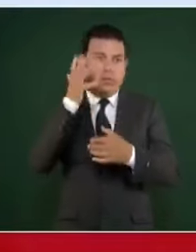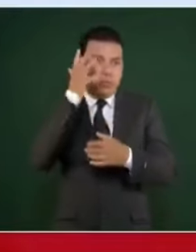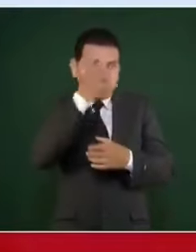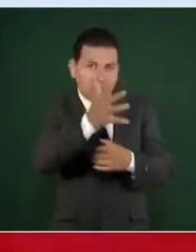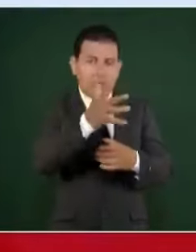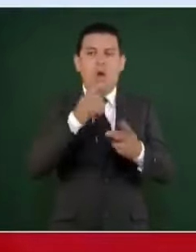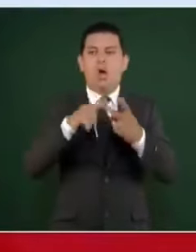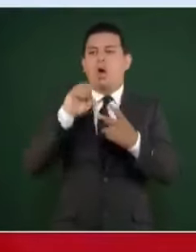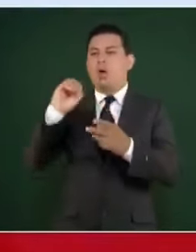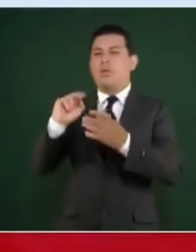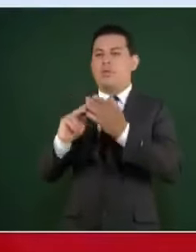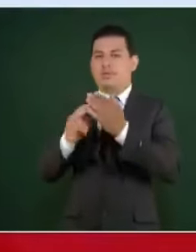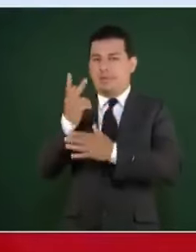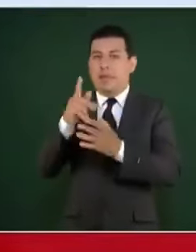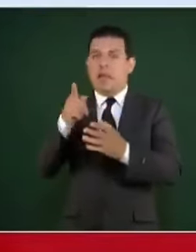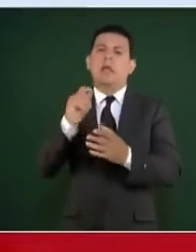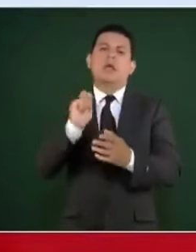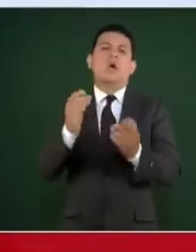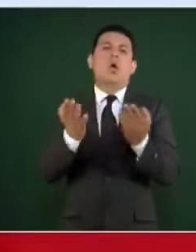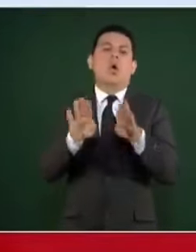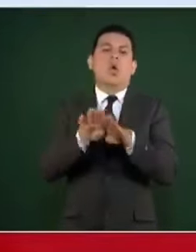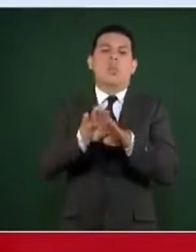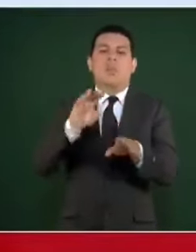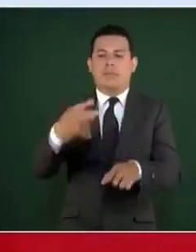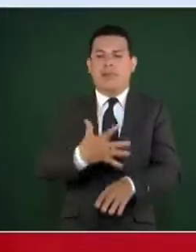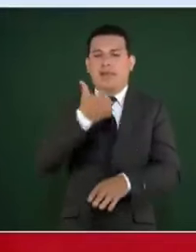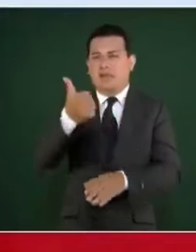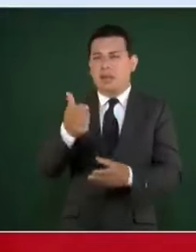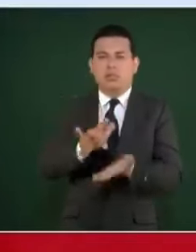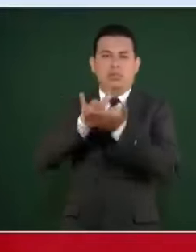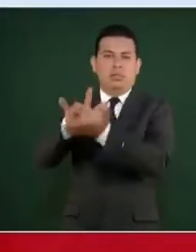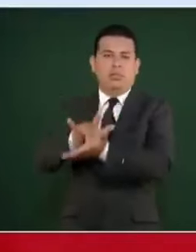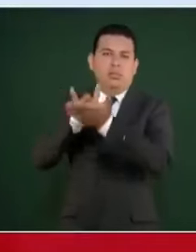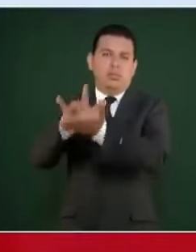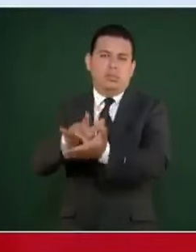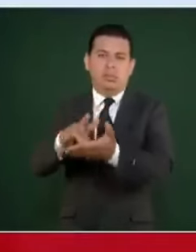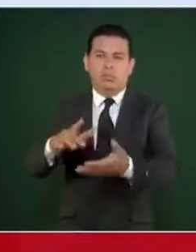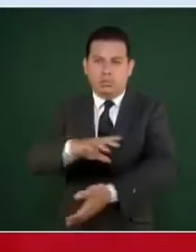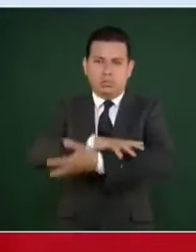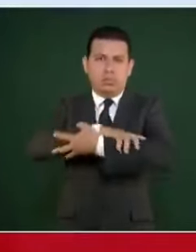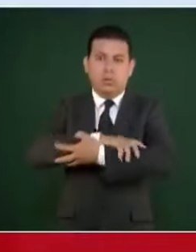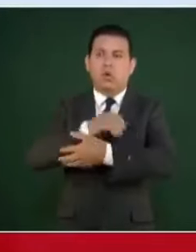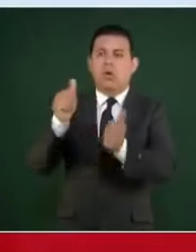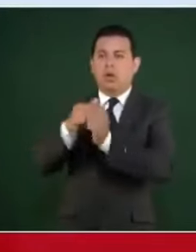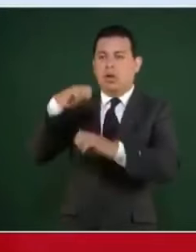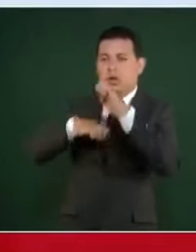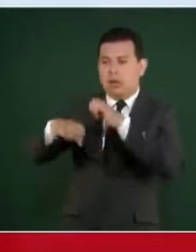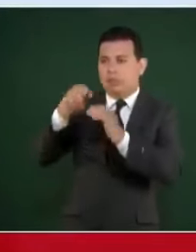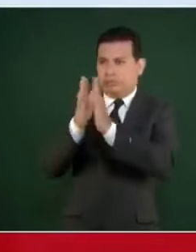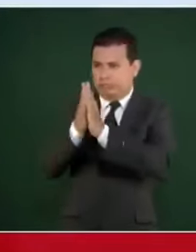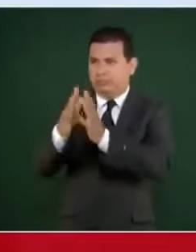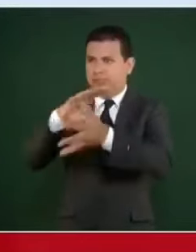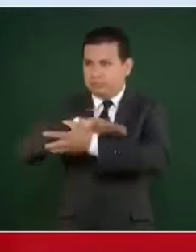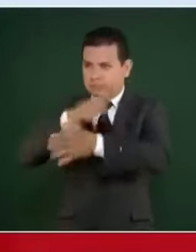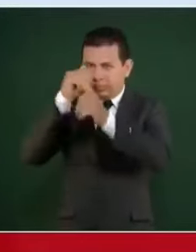pero es un programa de bienestar y lo que estamos haciendo son pactos con las empresas ya tenemos un